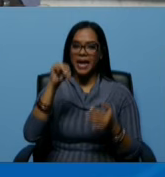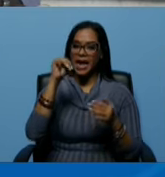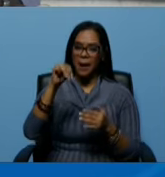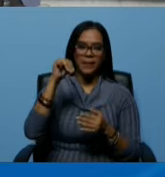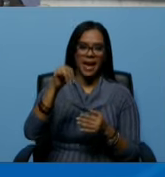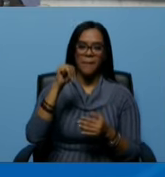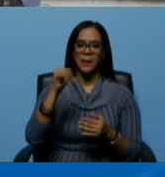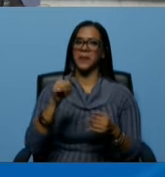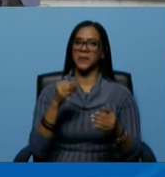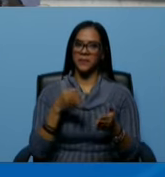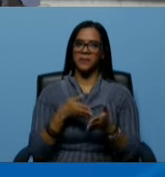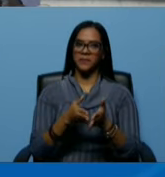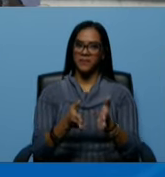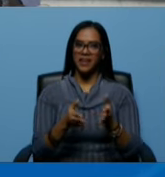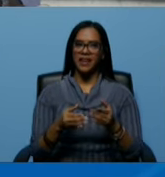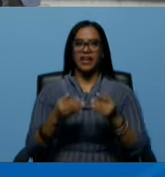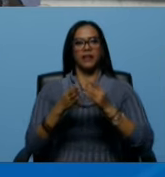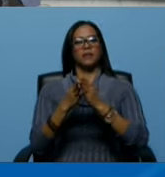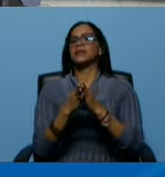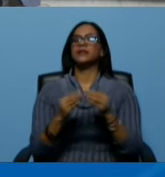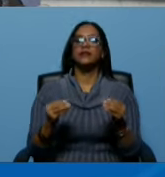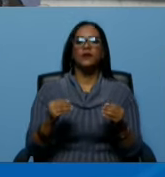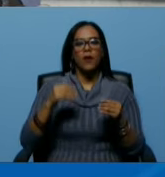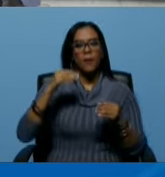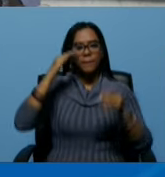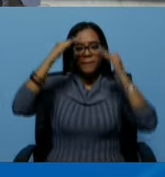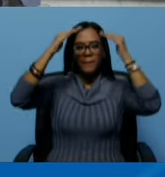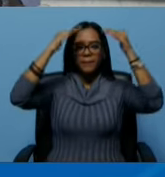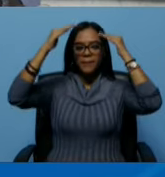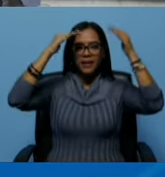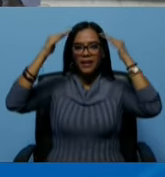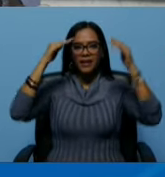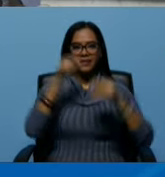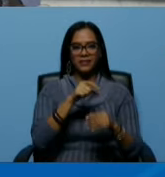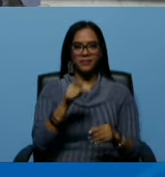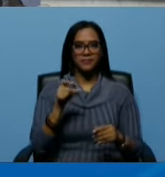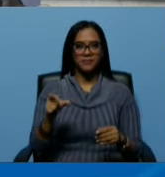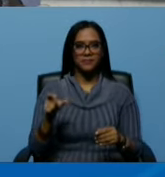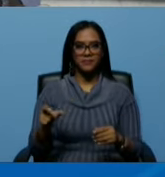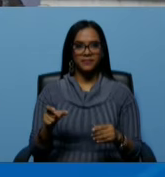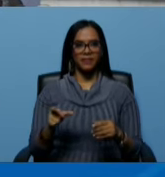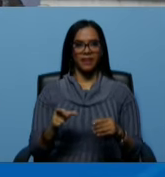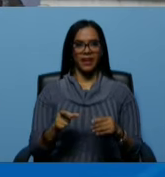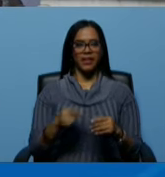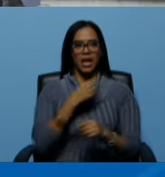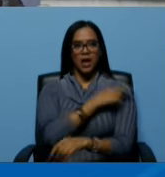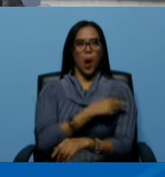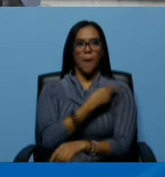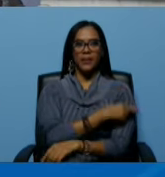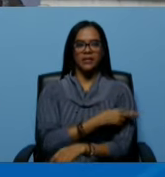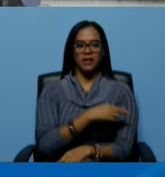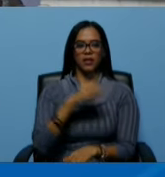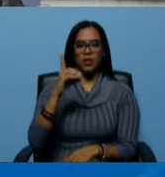mi saludo a todo el personal de el gran hospital